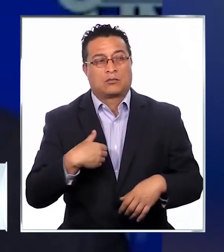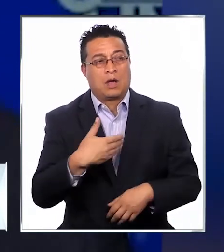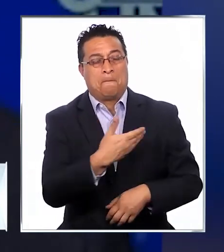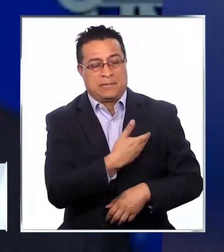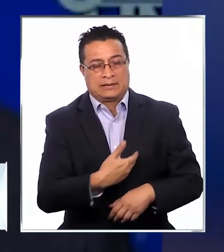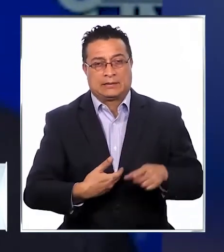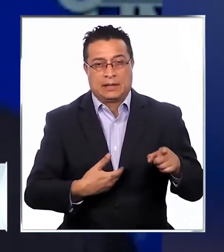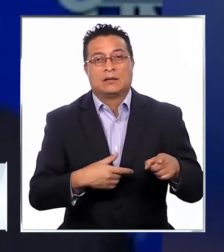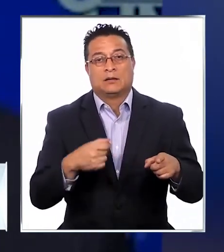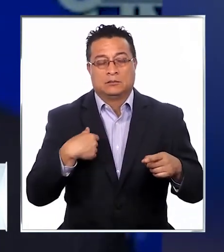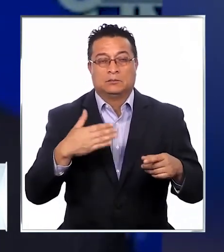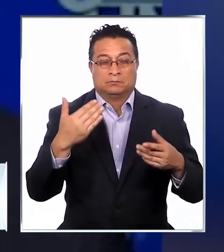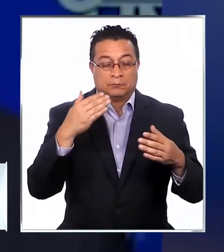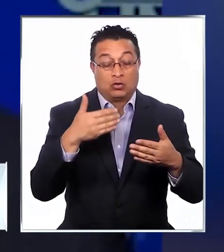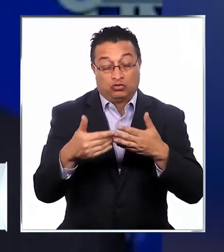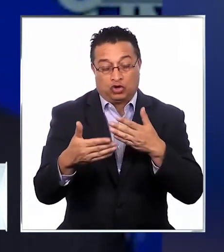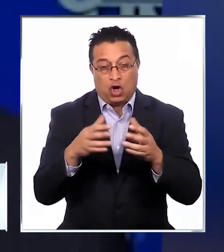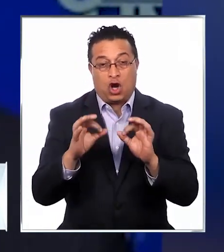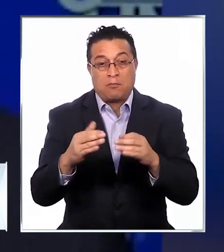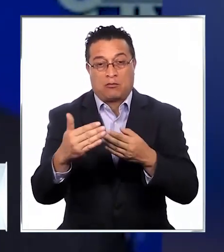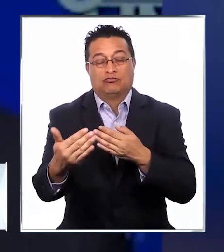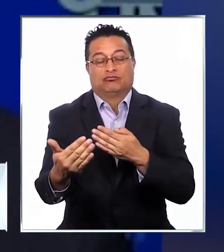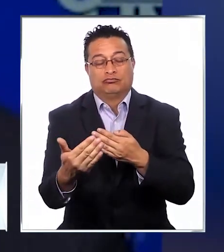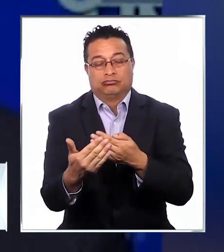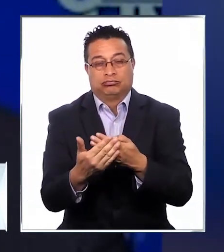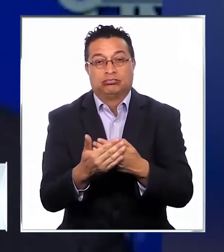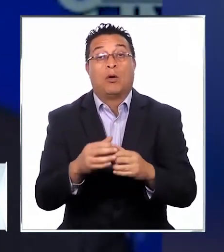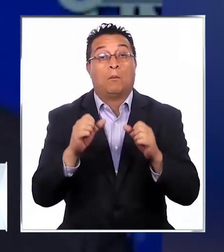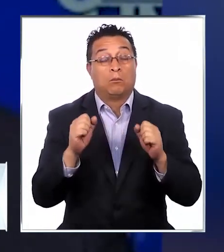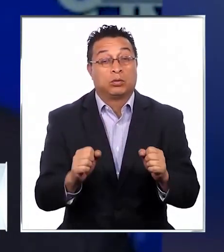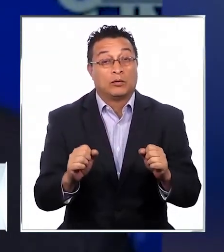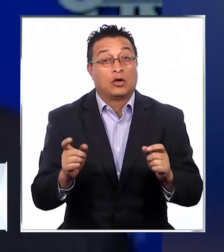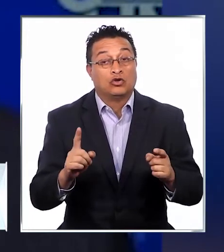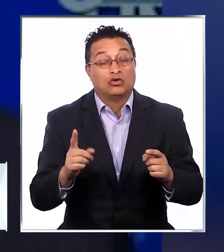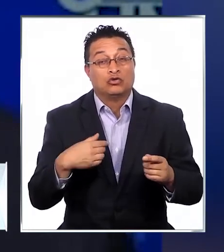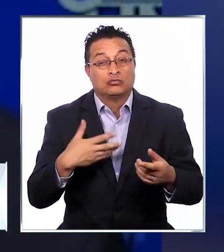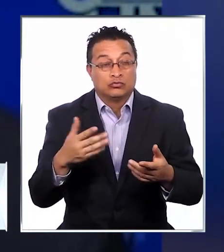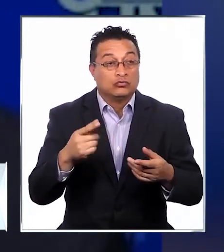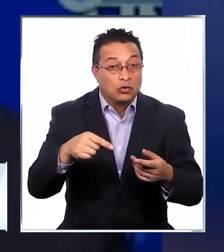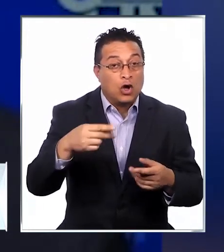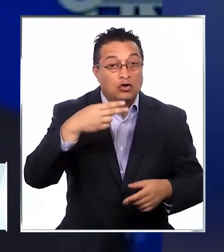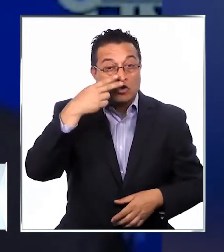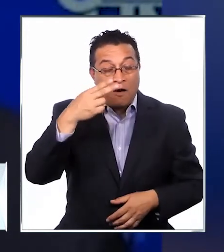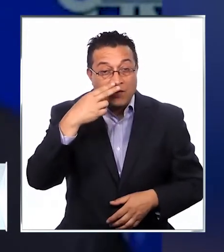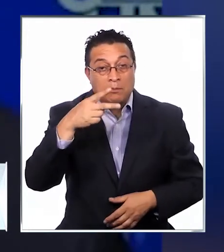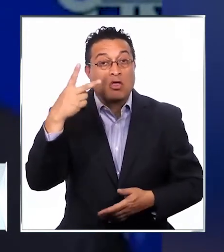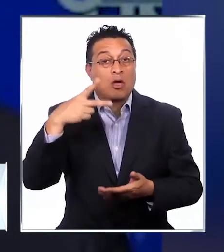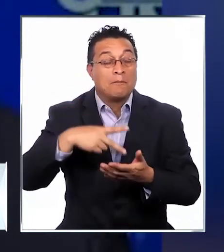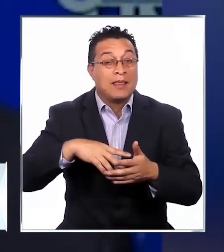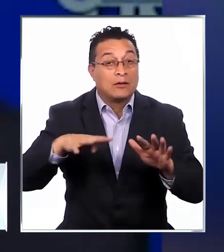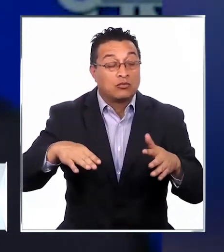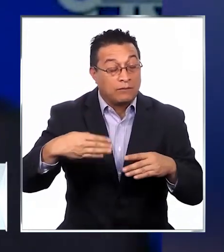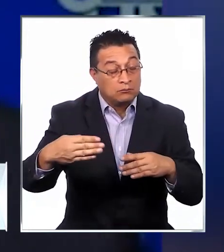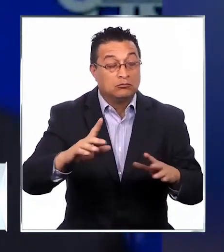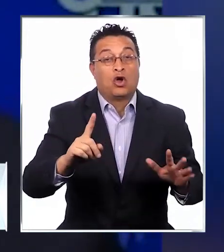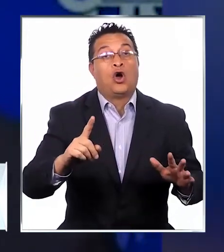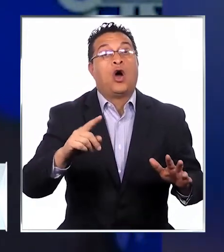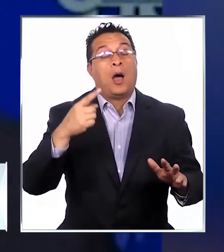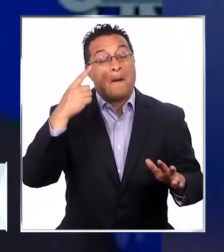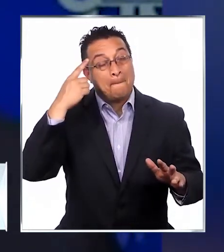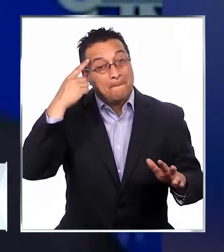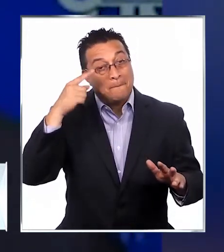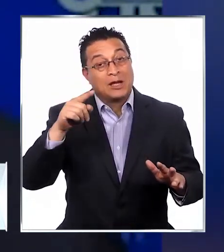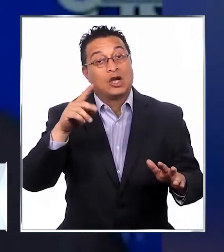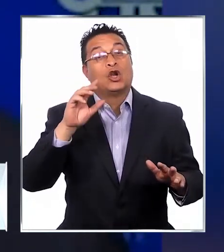el presidente de que nos acercaremos a la normalidad, que puede no ser precisamente como era en noviembre del 2019, pero será